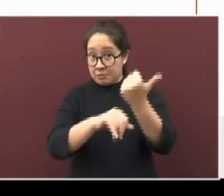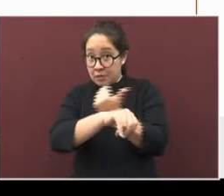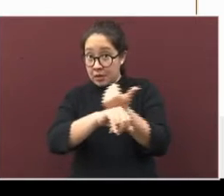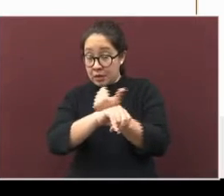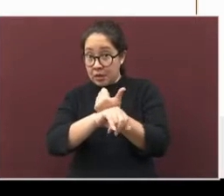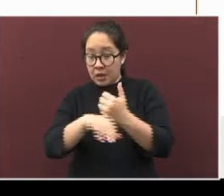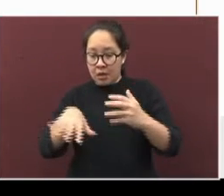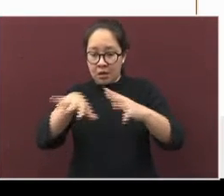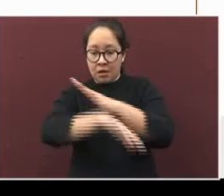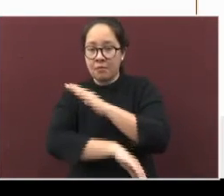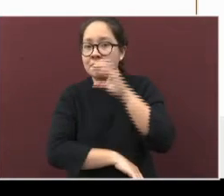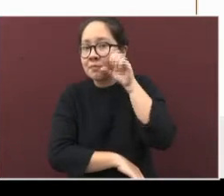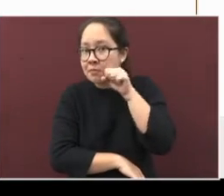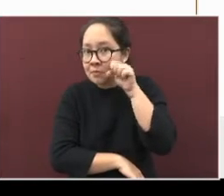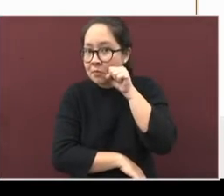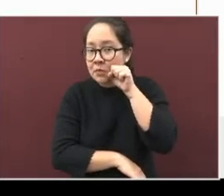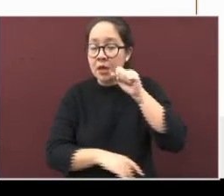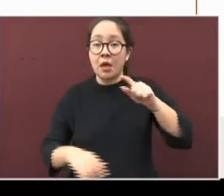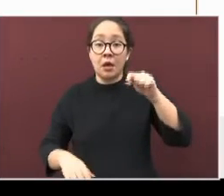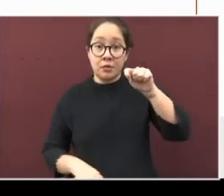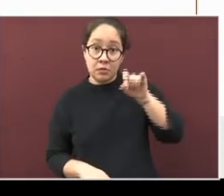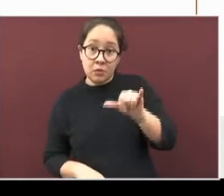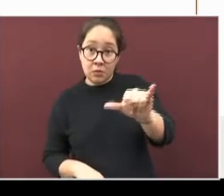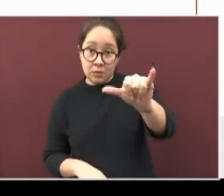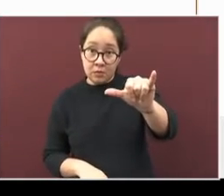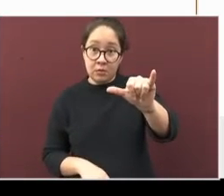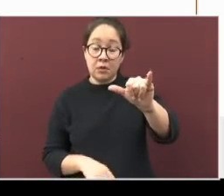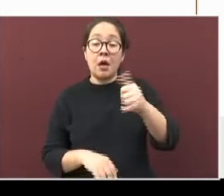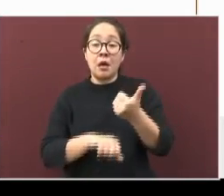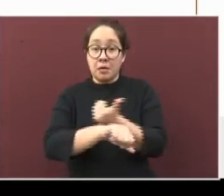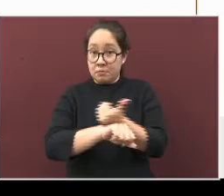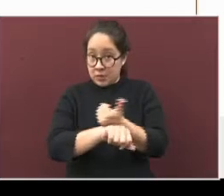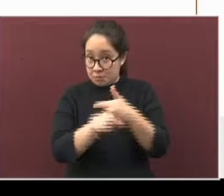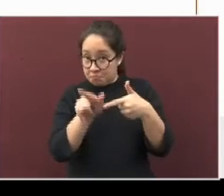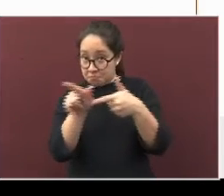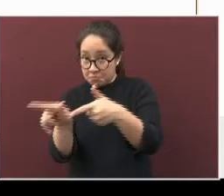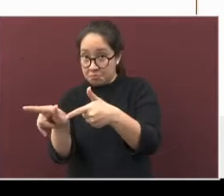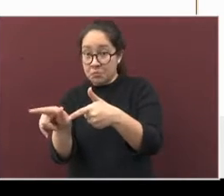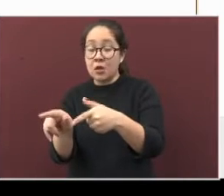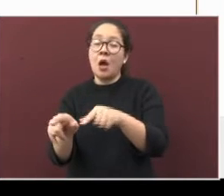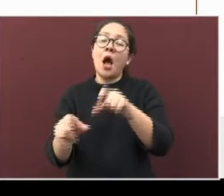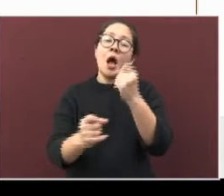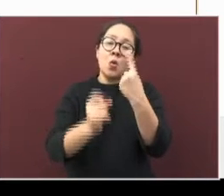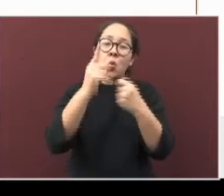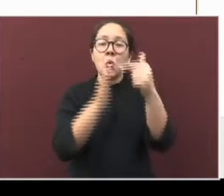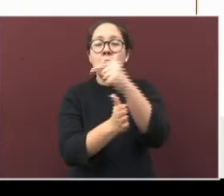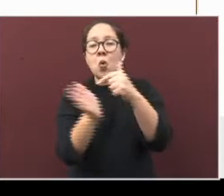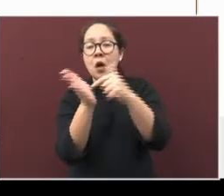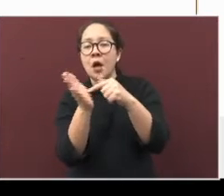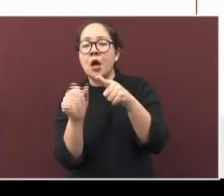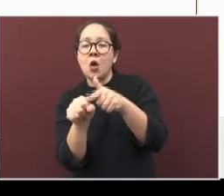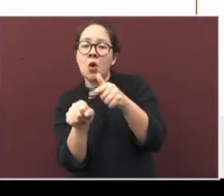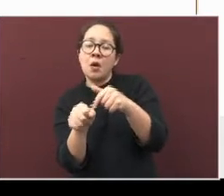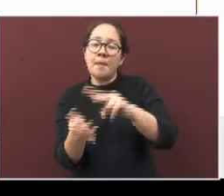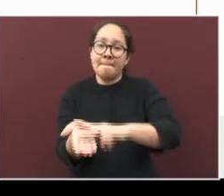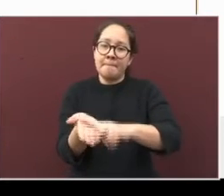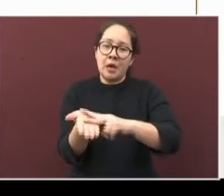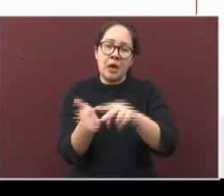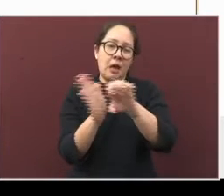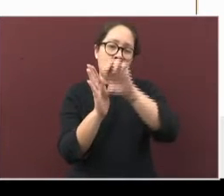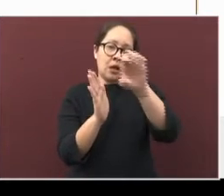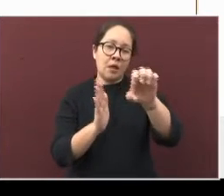han pasado a naranja. Tanto yuca continúa en amarillo y algunos municipios se mantienen en verde, como Zuluama.